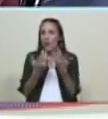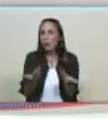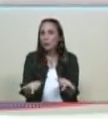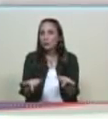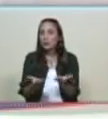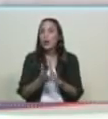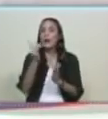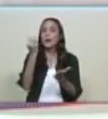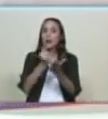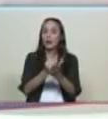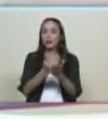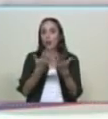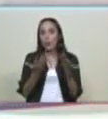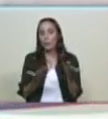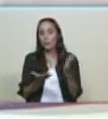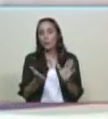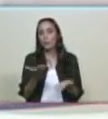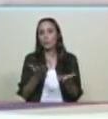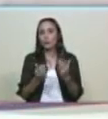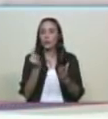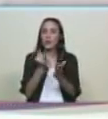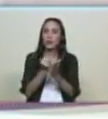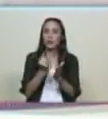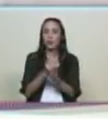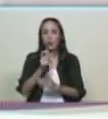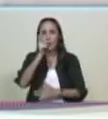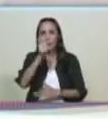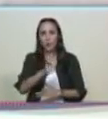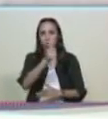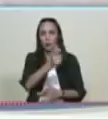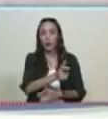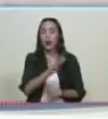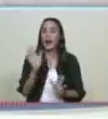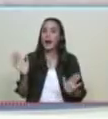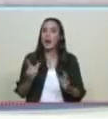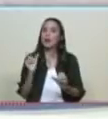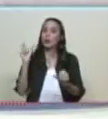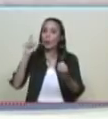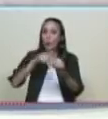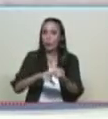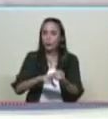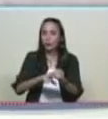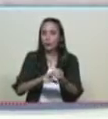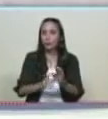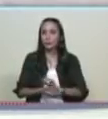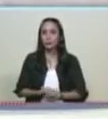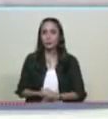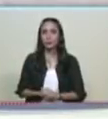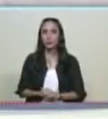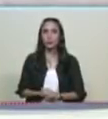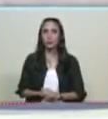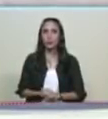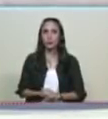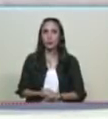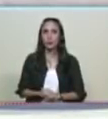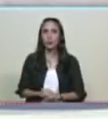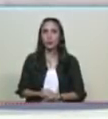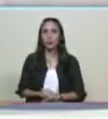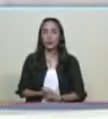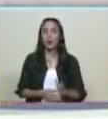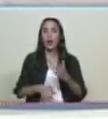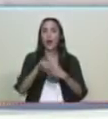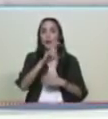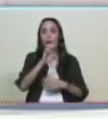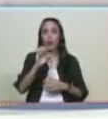se han inscrito o mejor dicho hemos incorporado con la lectura del código